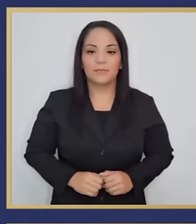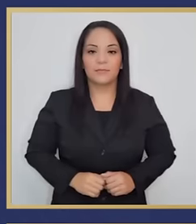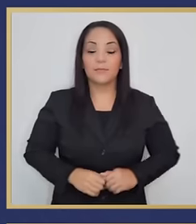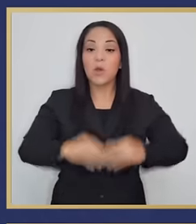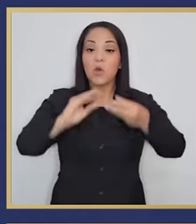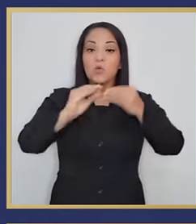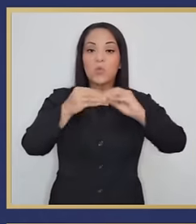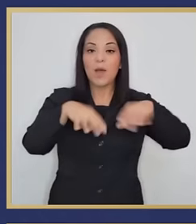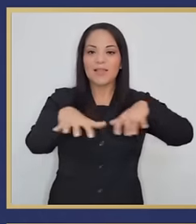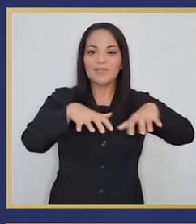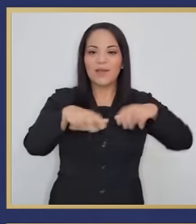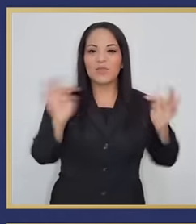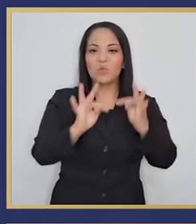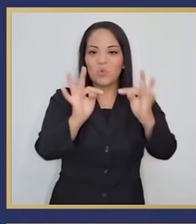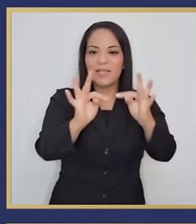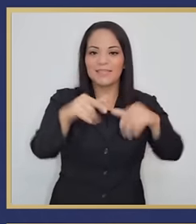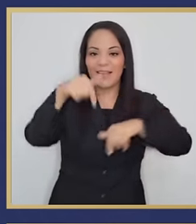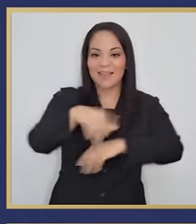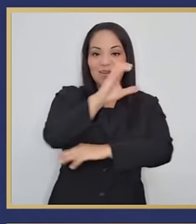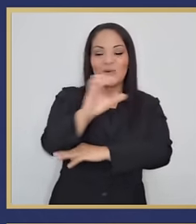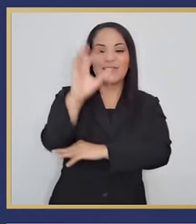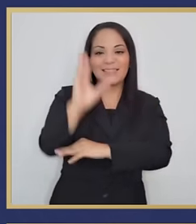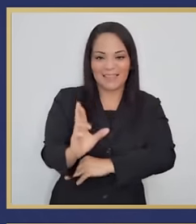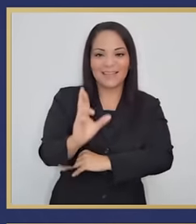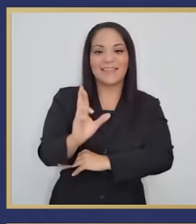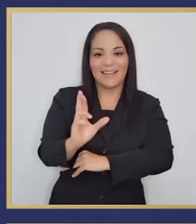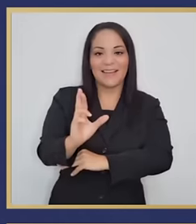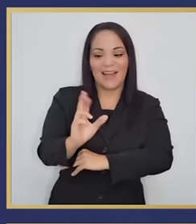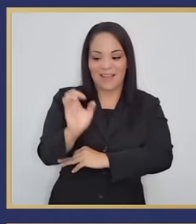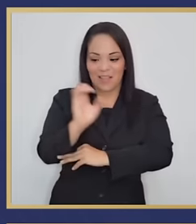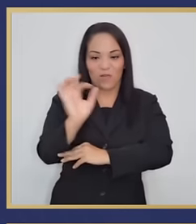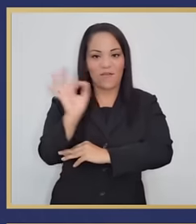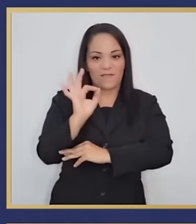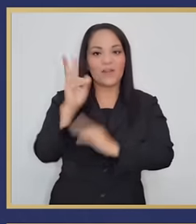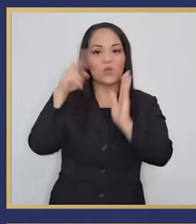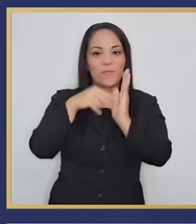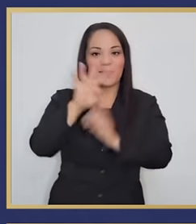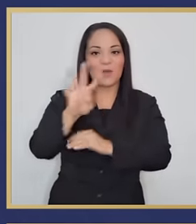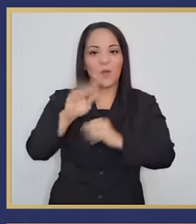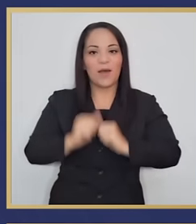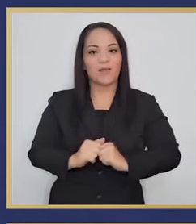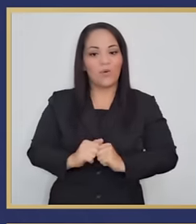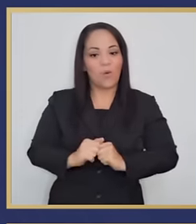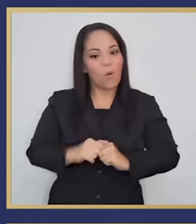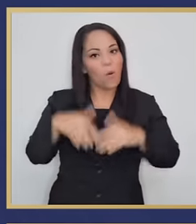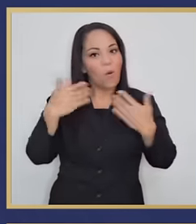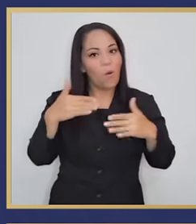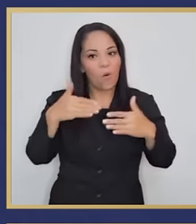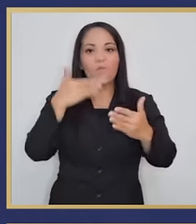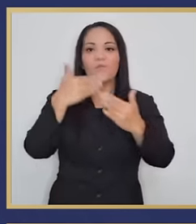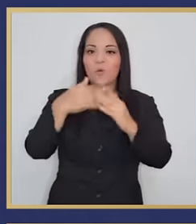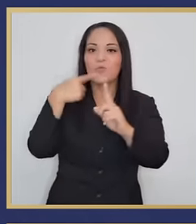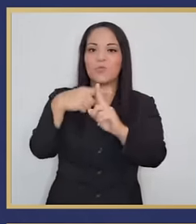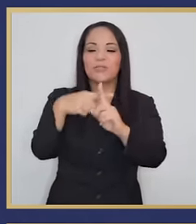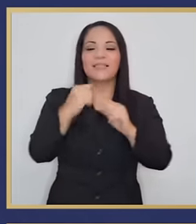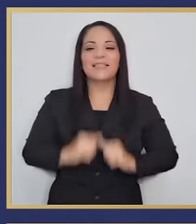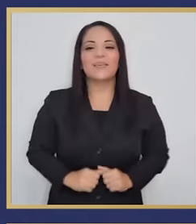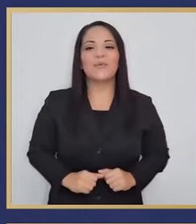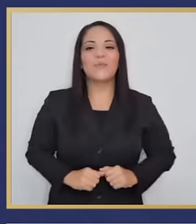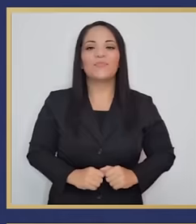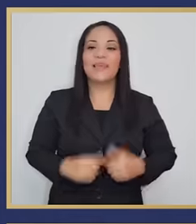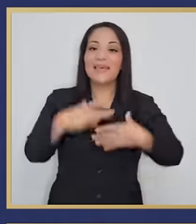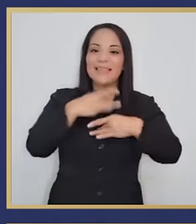Las cifras de actividad turística con las que ha comenzado el año 2024 son sumamente